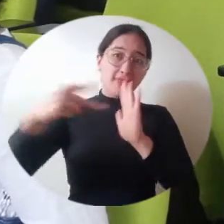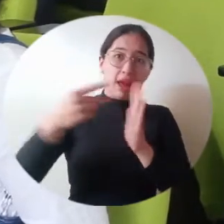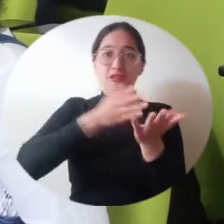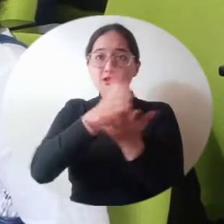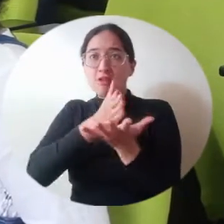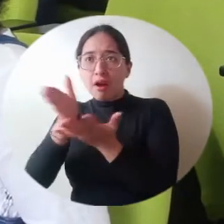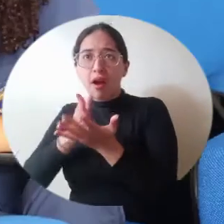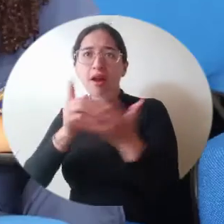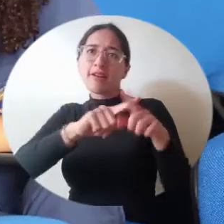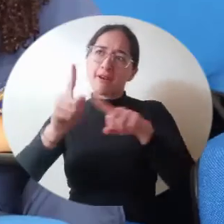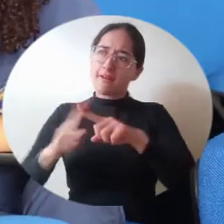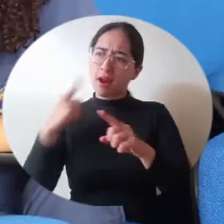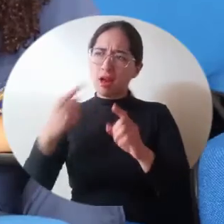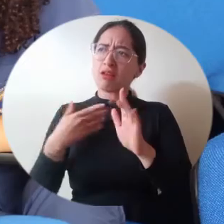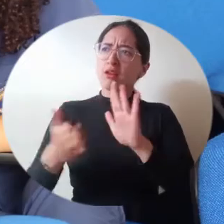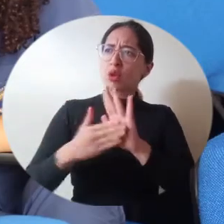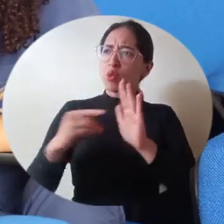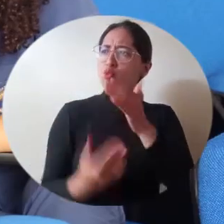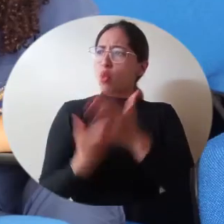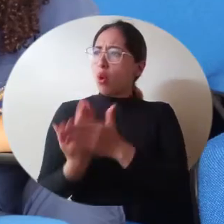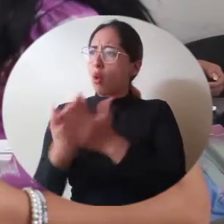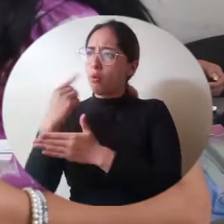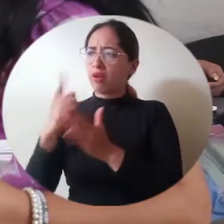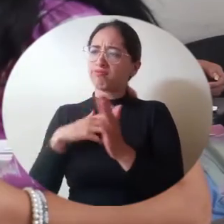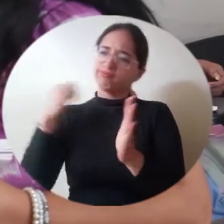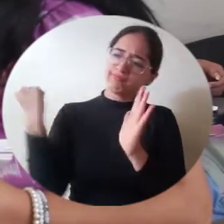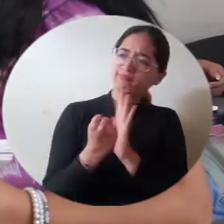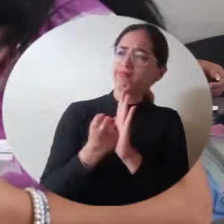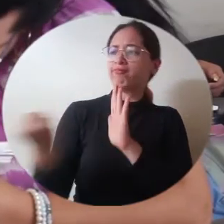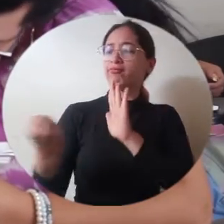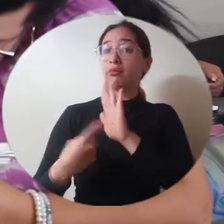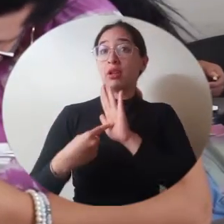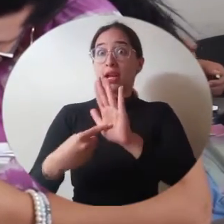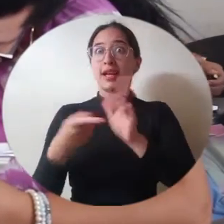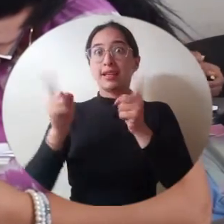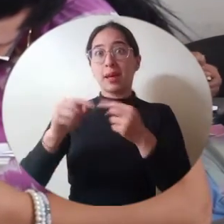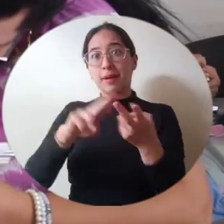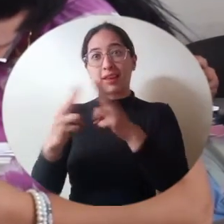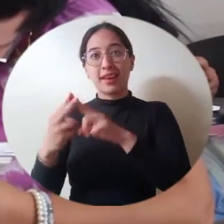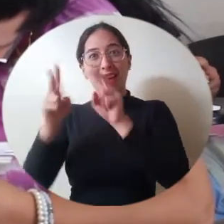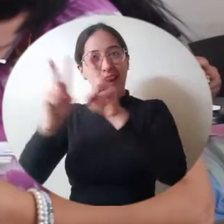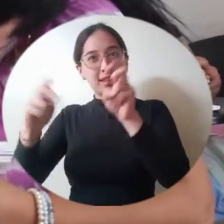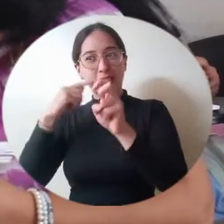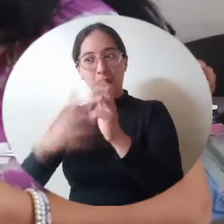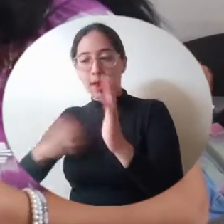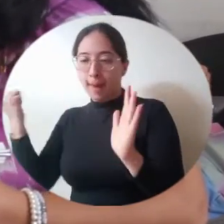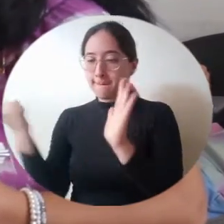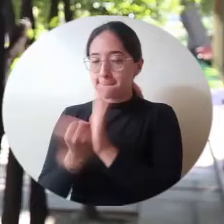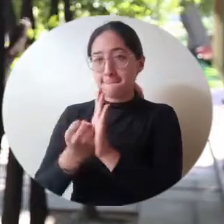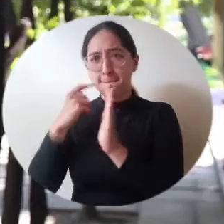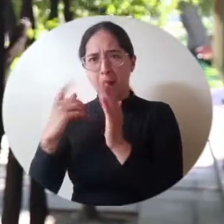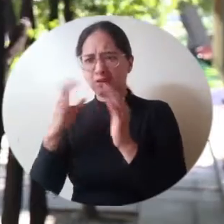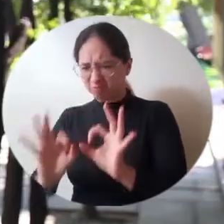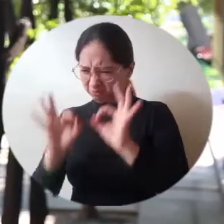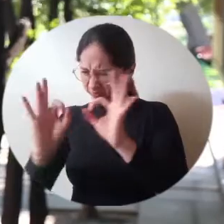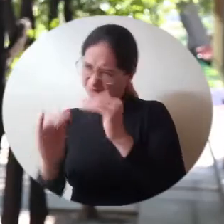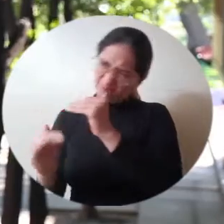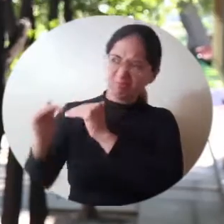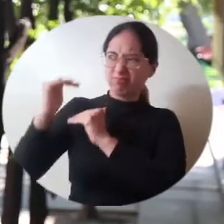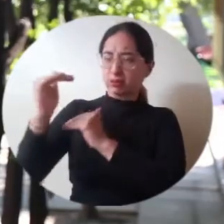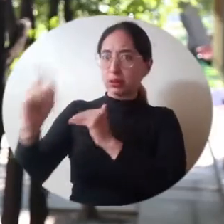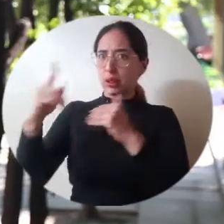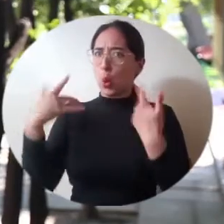tecnológicos en diferentes modalidades. Los temas relacionados con la acreditación por alta calidad que también